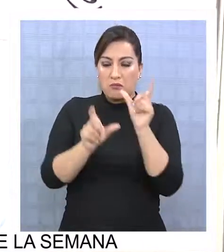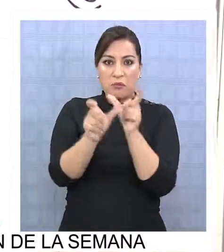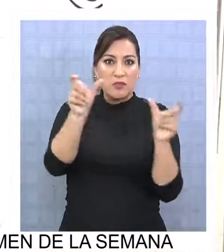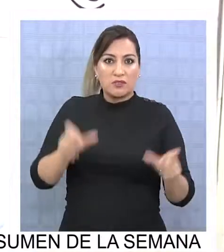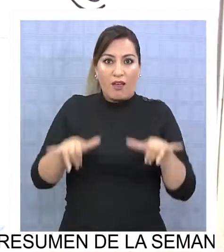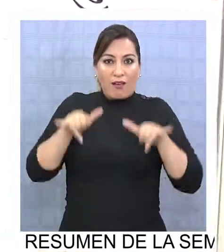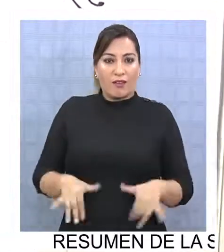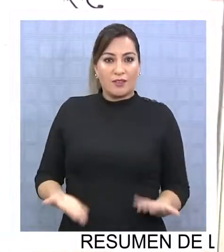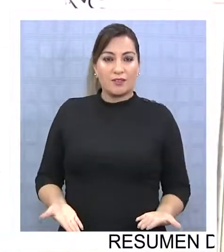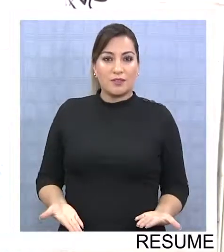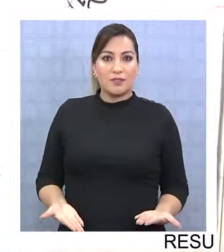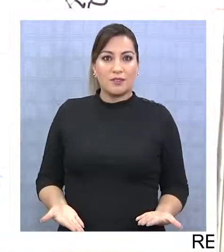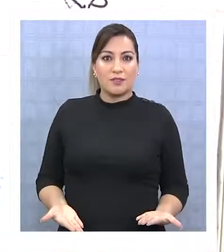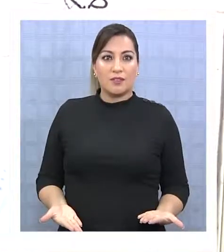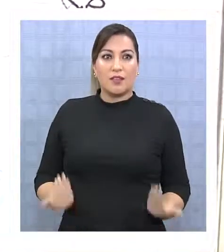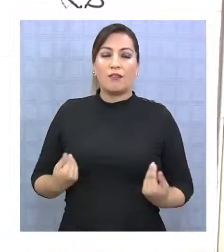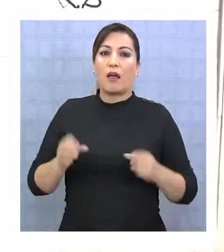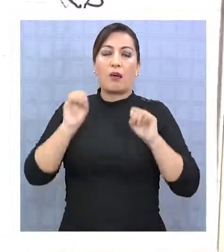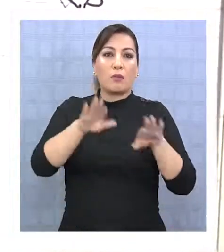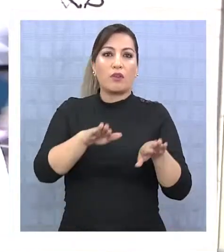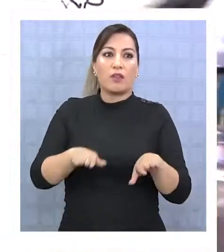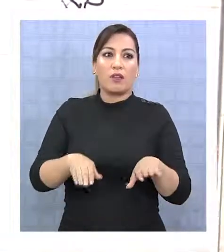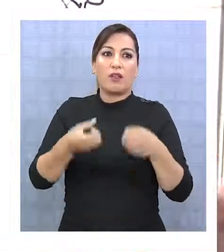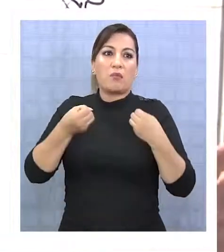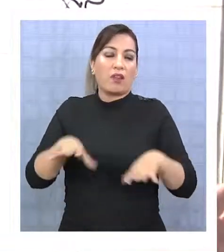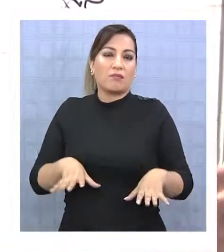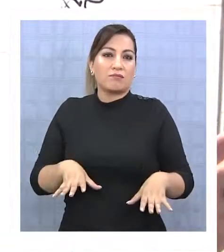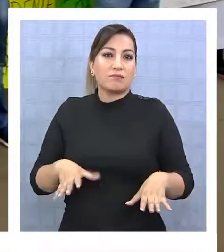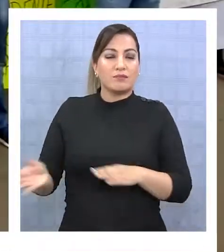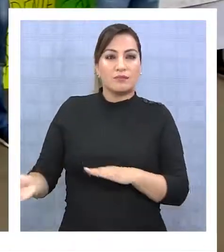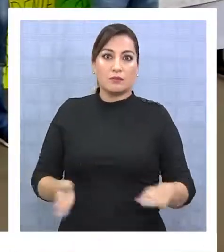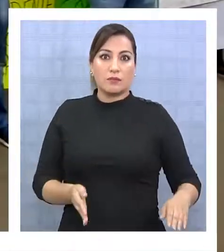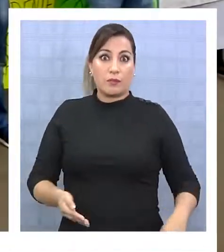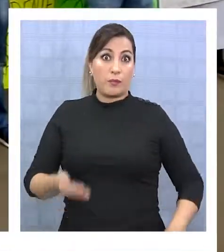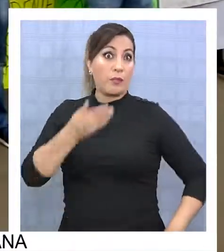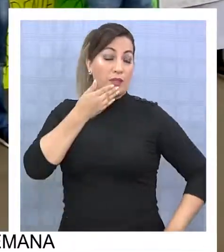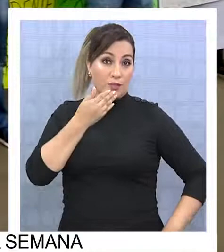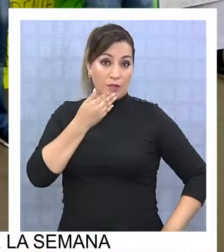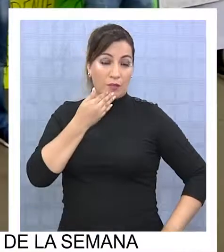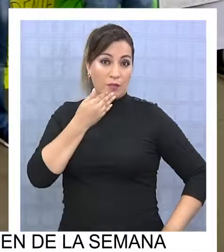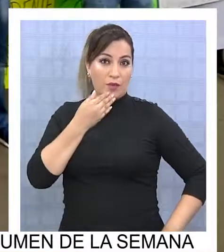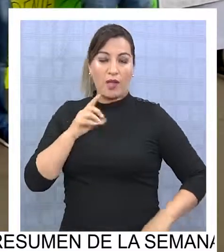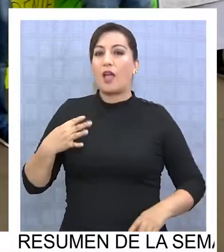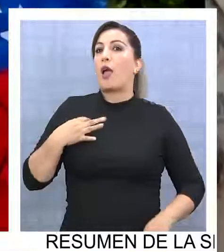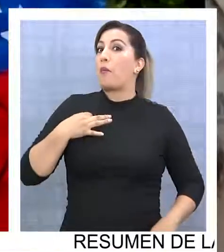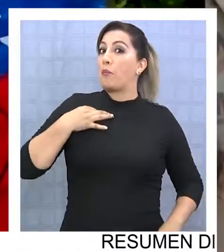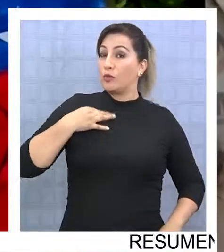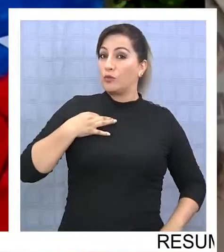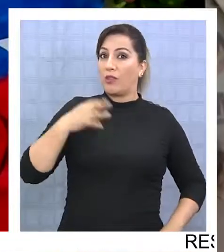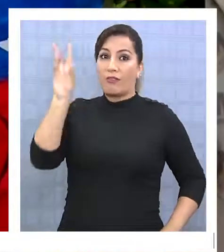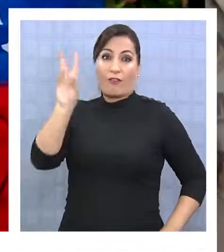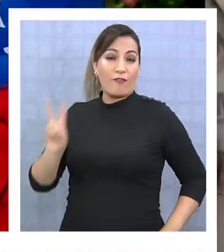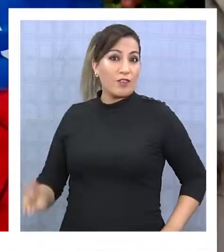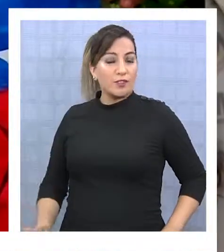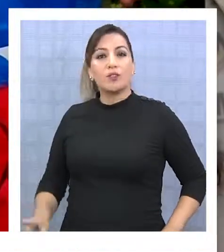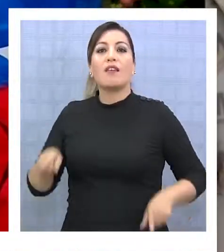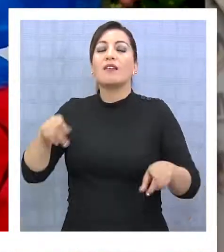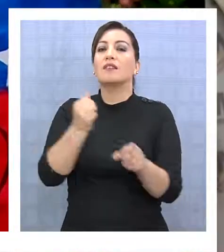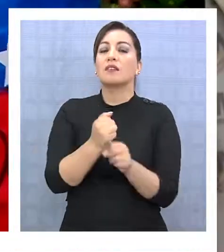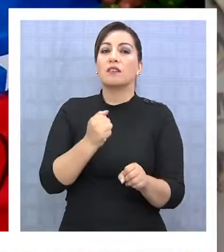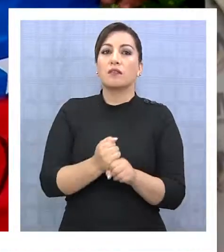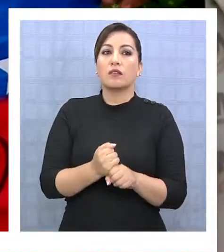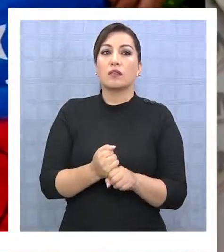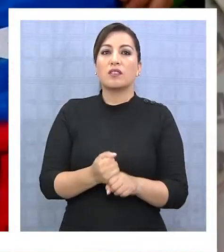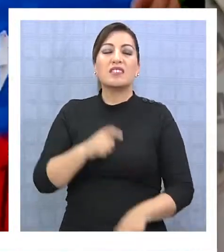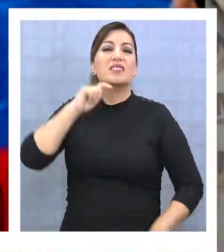queda acá va a contribuir a perder electorados. Sin embargo, para los ciudadanos venezolanos, esta